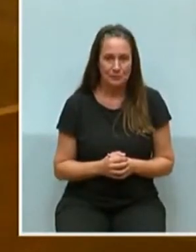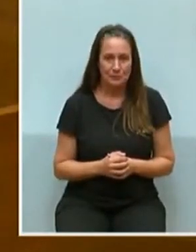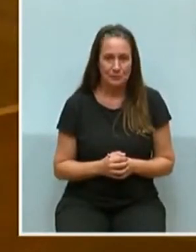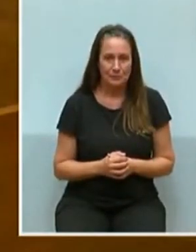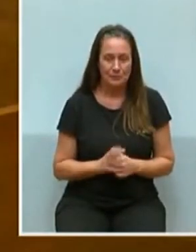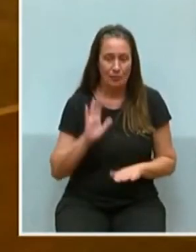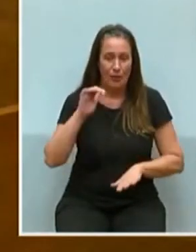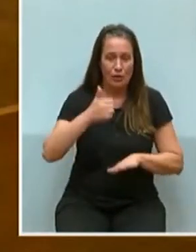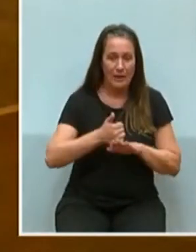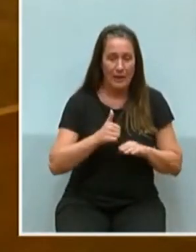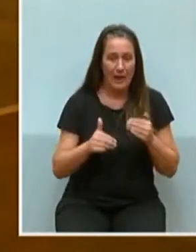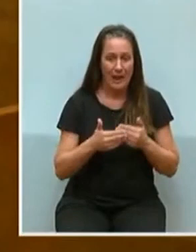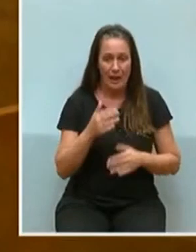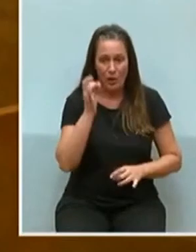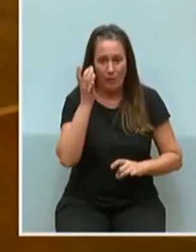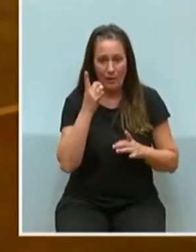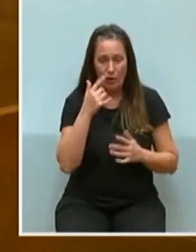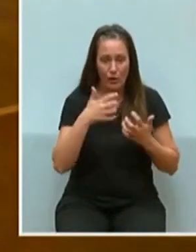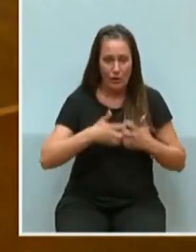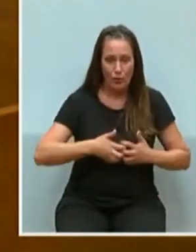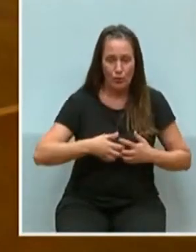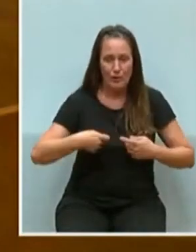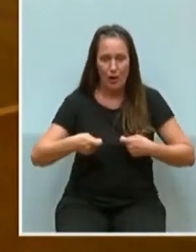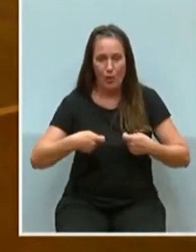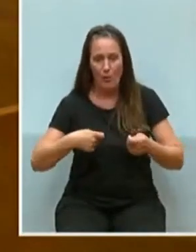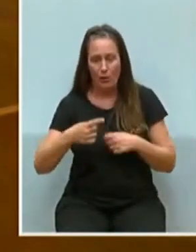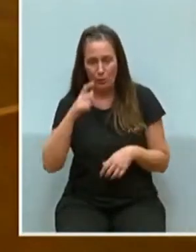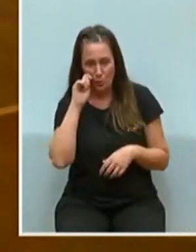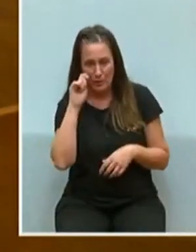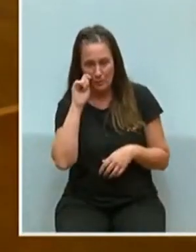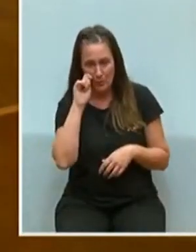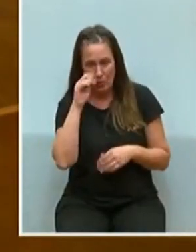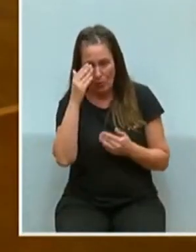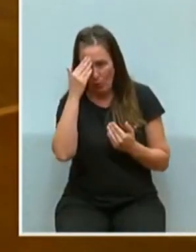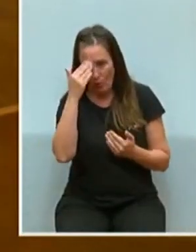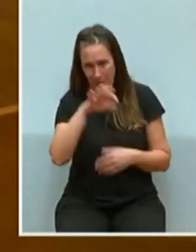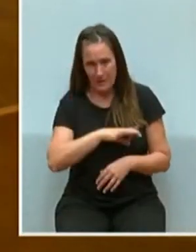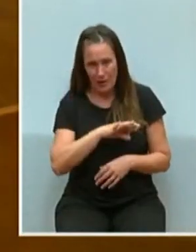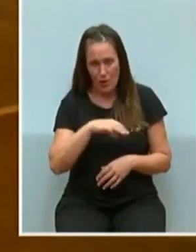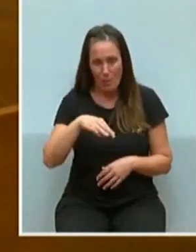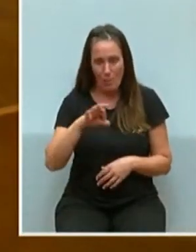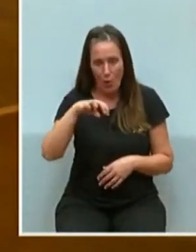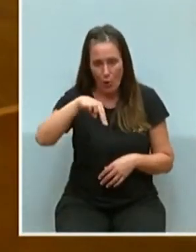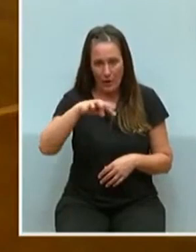Consejera de Innovación, Industria, Comercio y Turismo. Muy honorable señora Montes, enhorabuena.